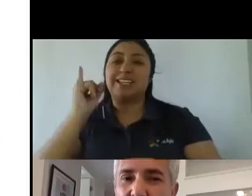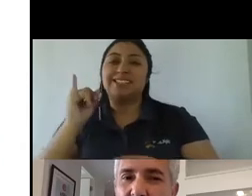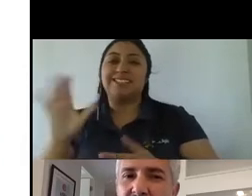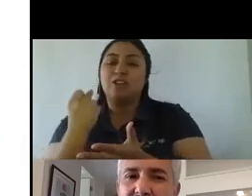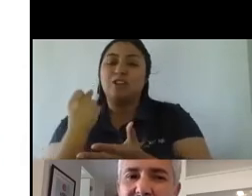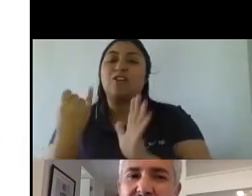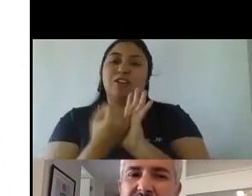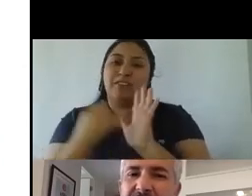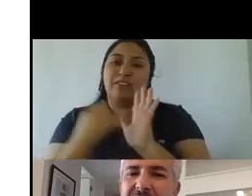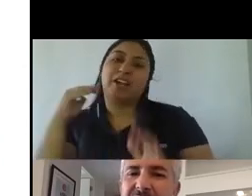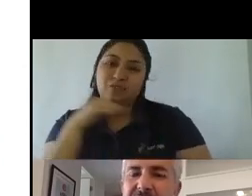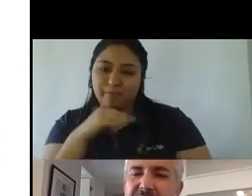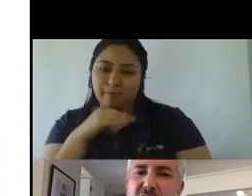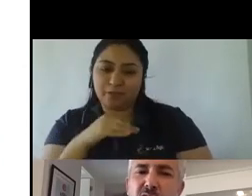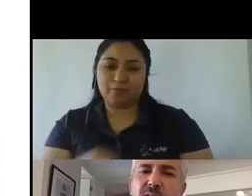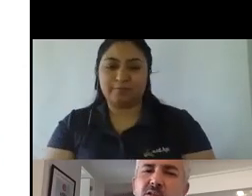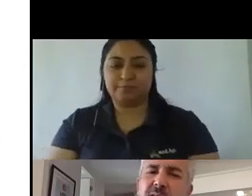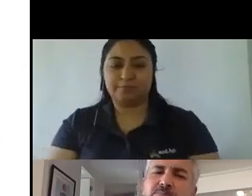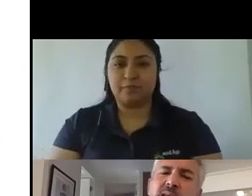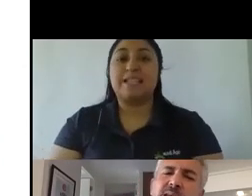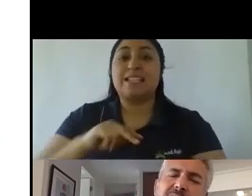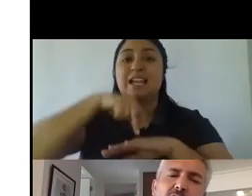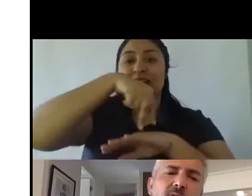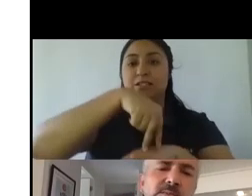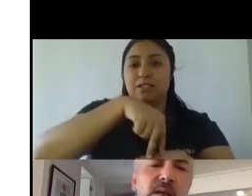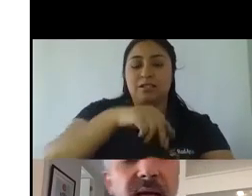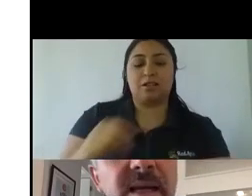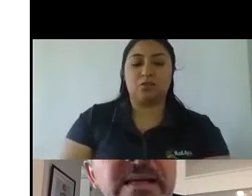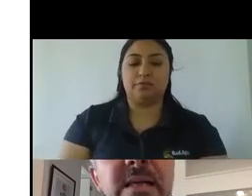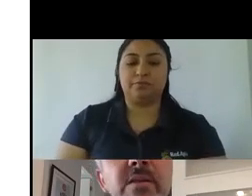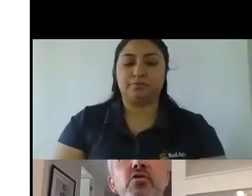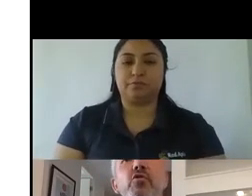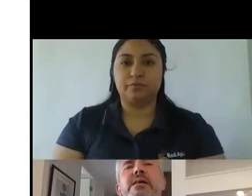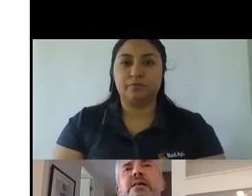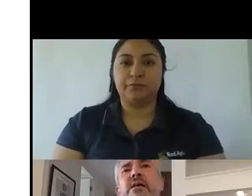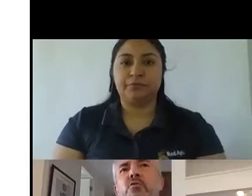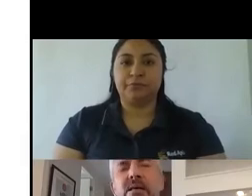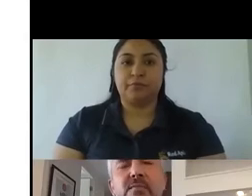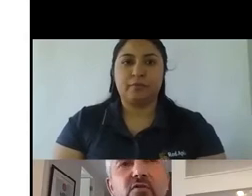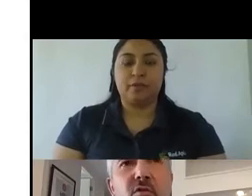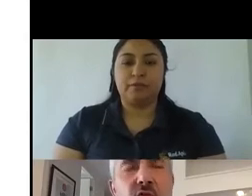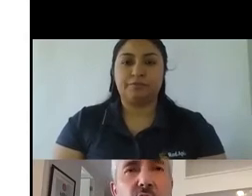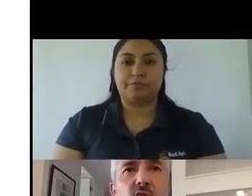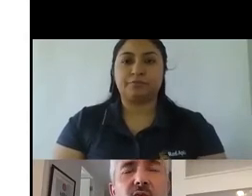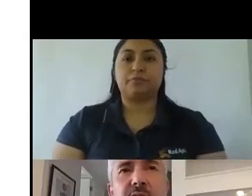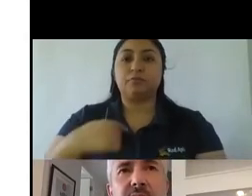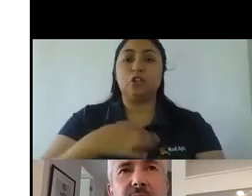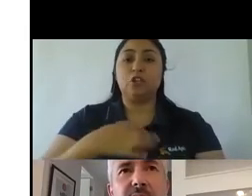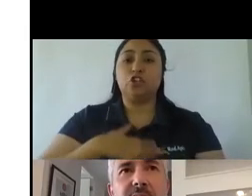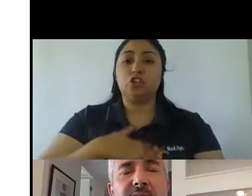ese es el escenario entonces en esto yo quiero no sólo como